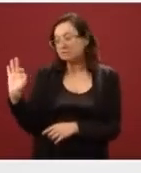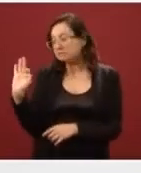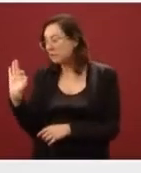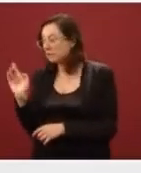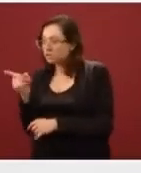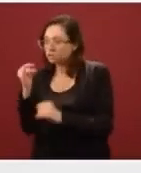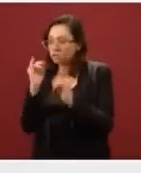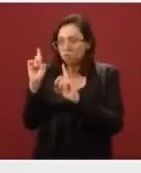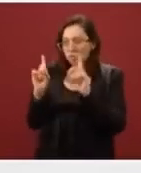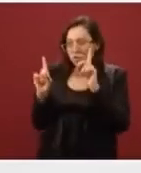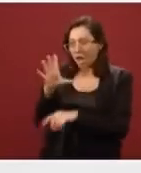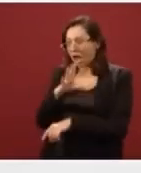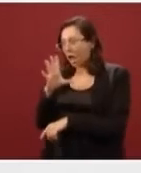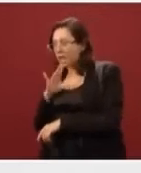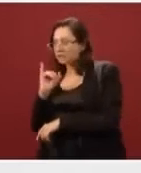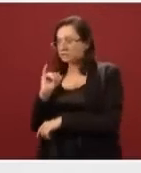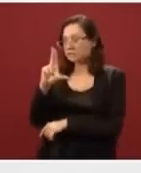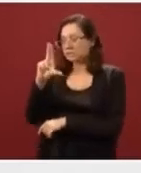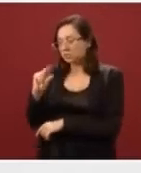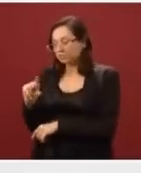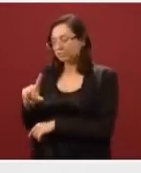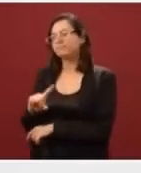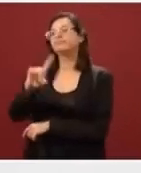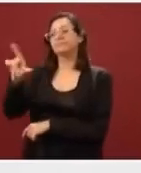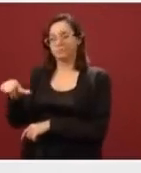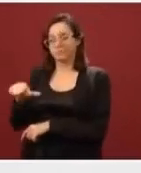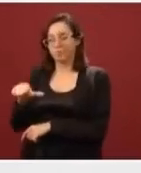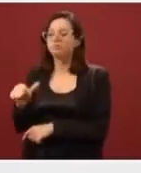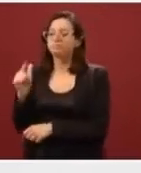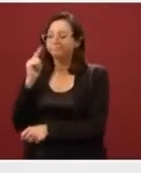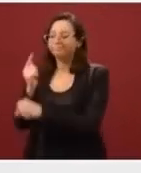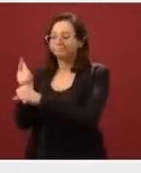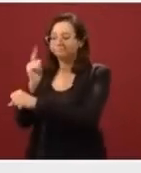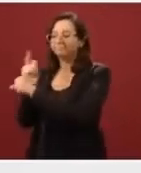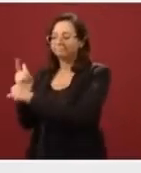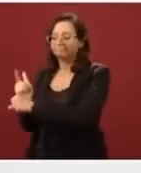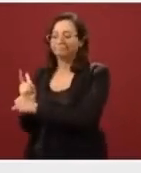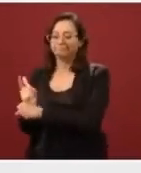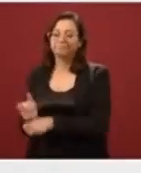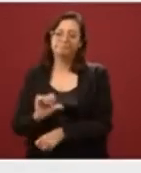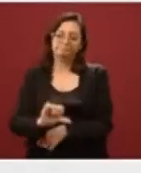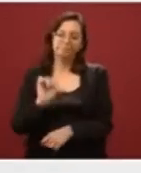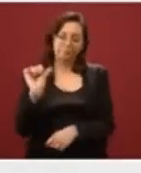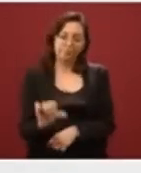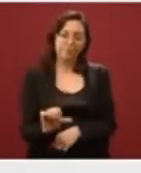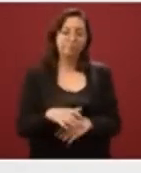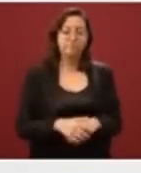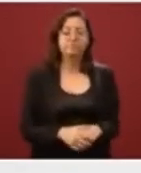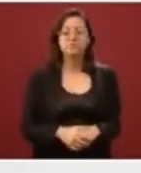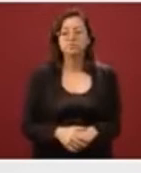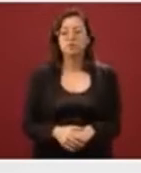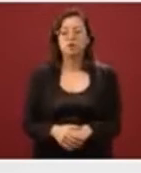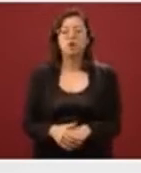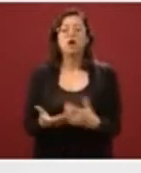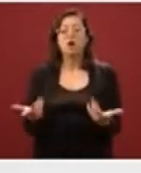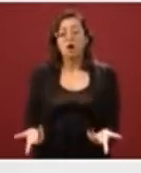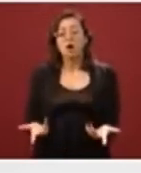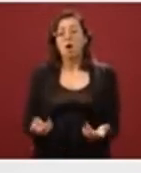posibilidad de poder tener nuevos casos confirmados, como por ejemplo en el Hoy también ese pool representan